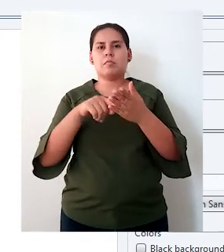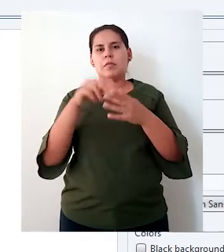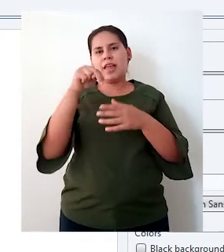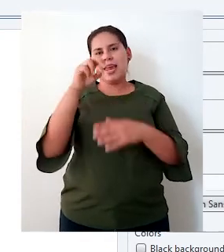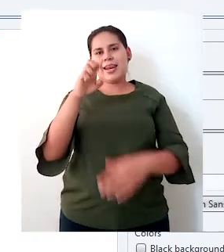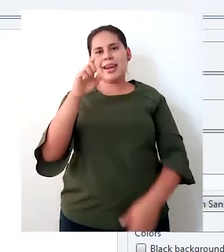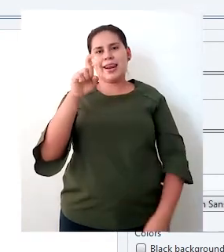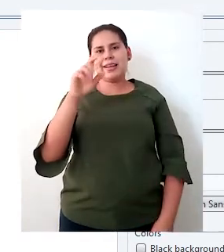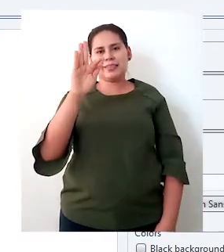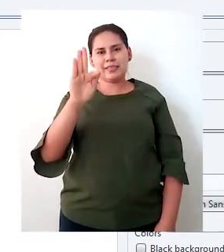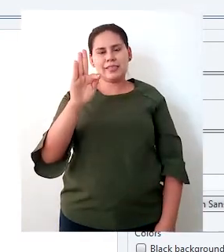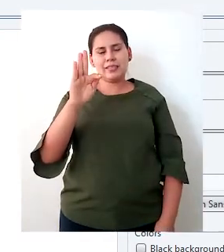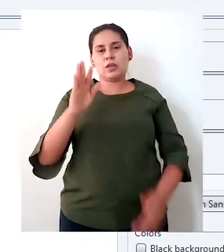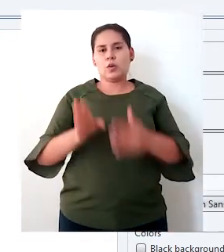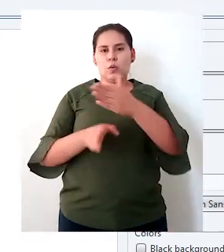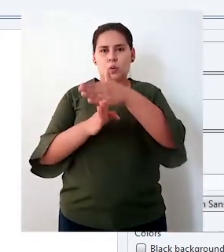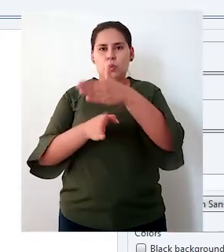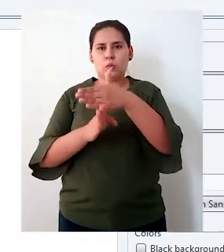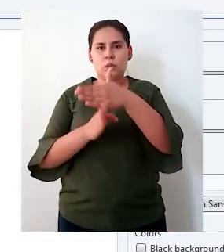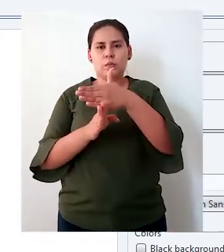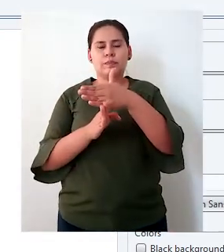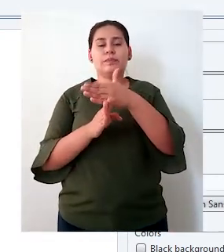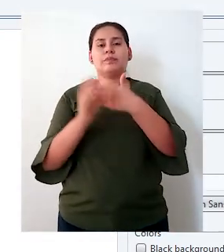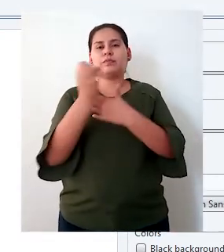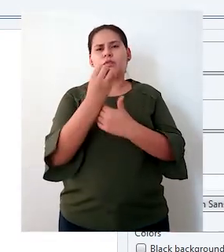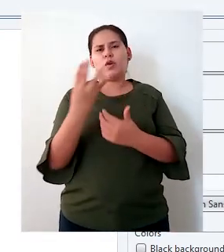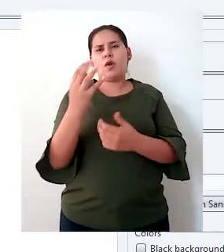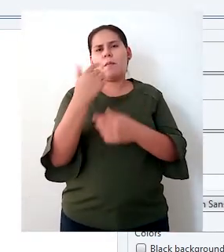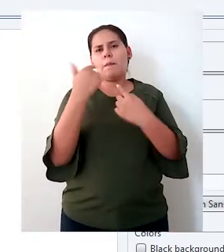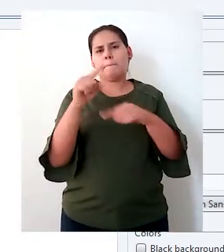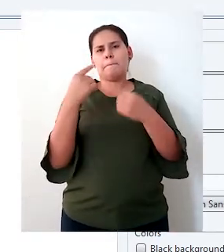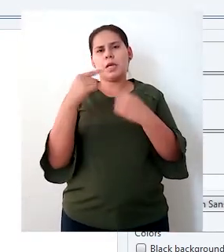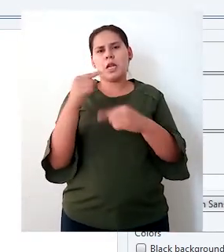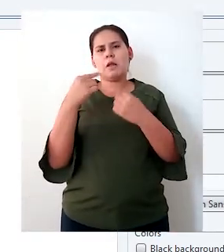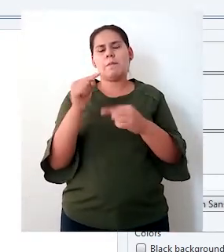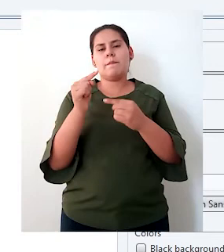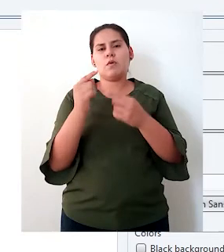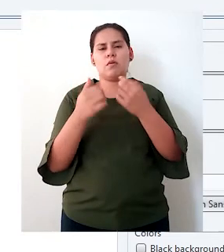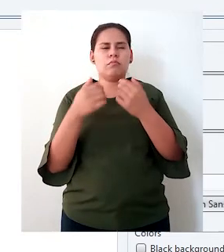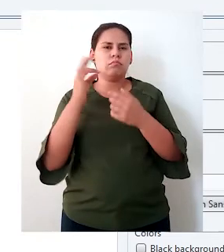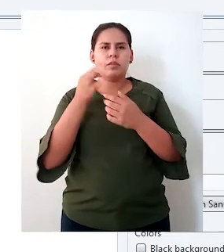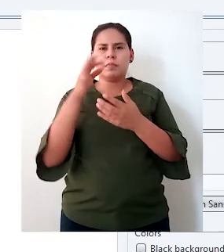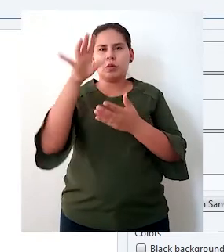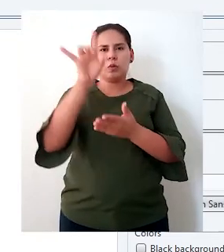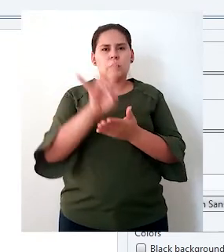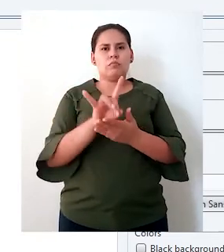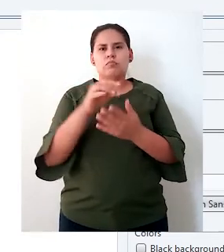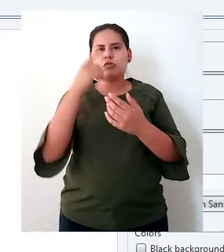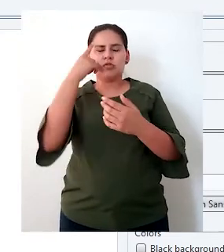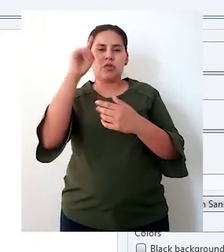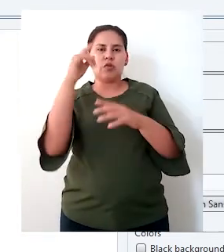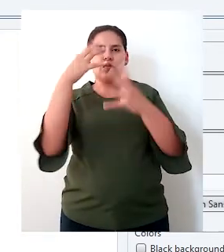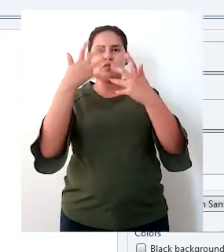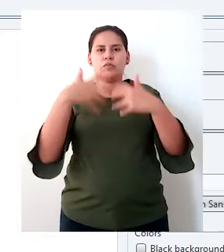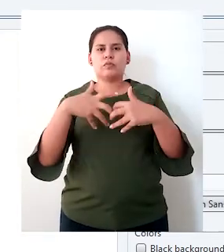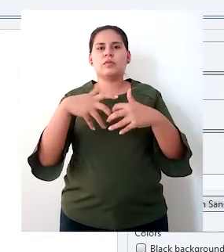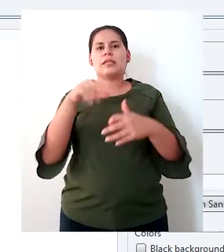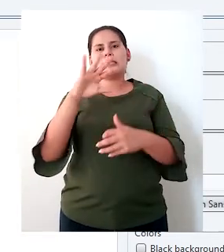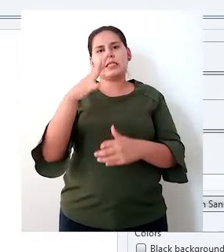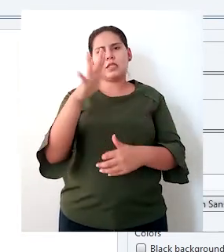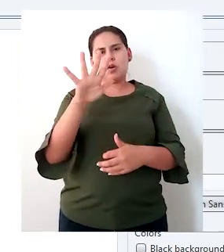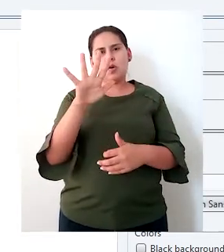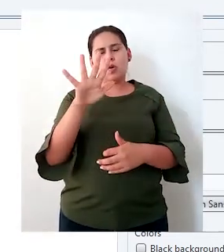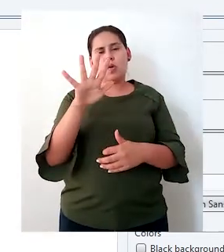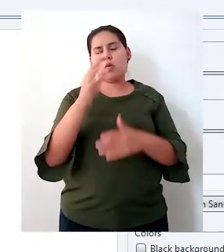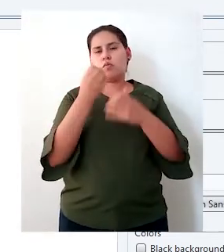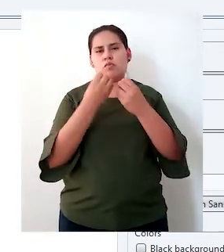de Next. Aquí es donde tenemos el número mínimo de coocurrencias. Por defecto, nos aparece el número 5, pero